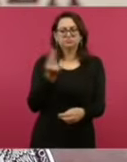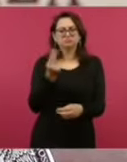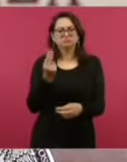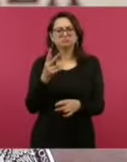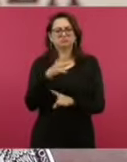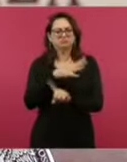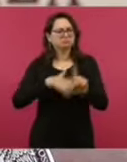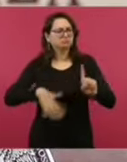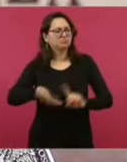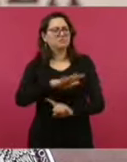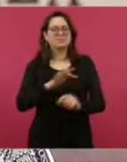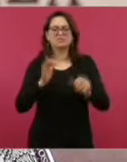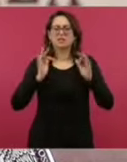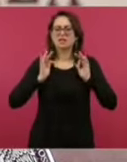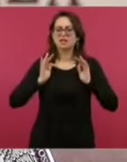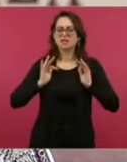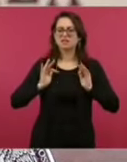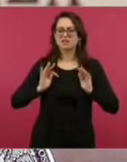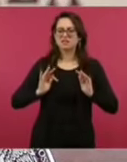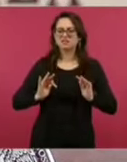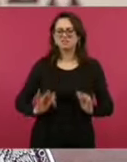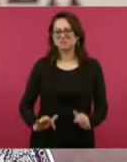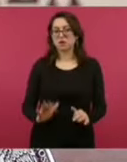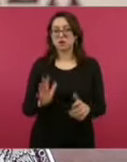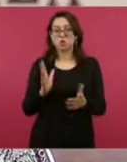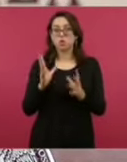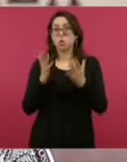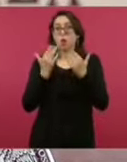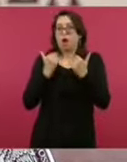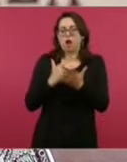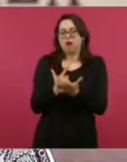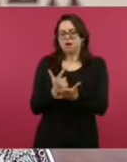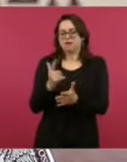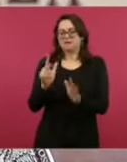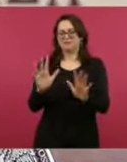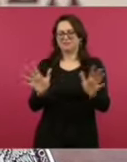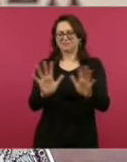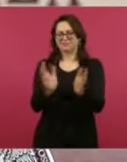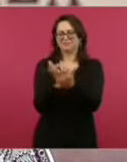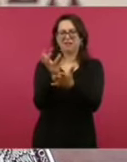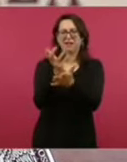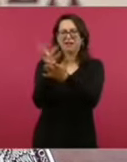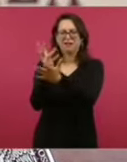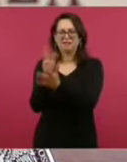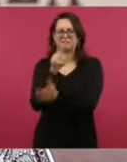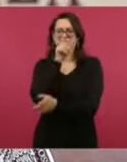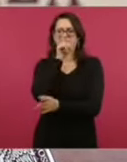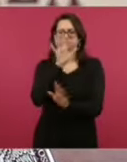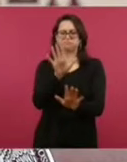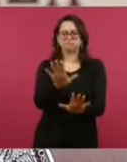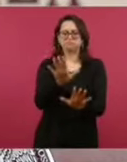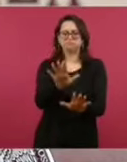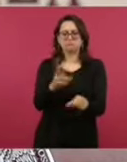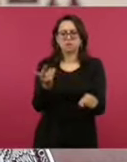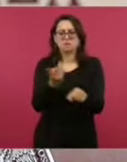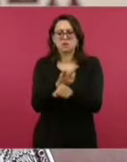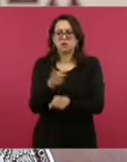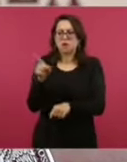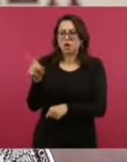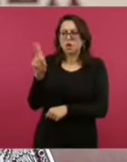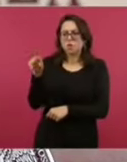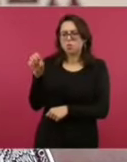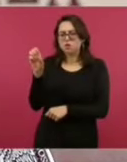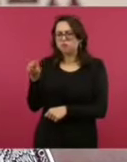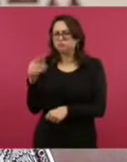semanas recientes un incremento en el número de casos registrados y de casos estimados. ¿Quién ha hecho esa